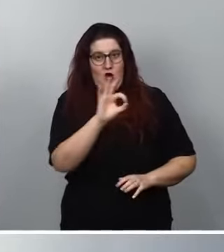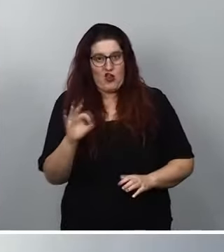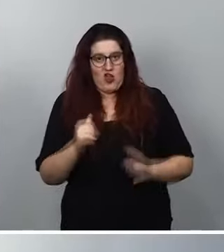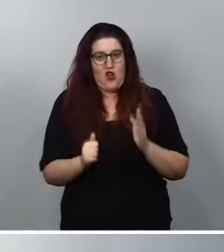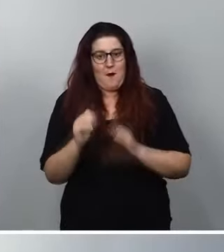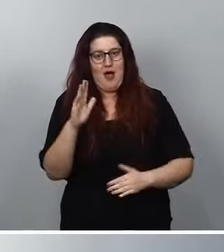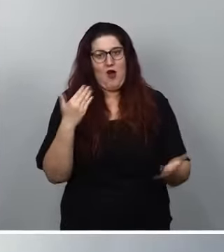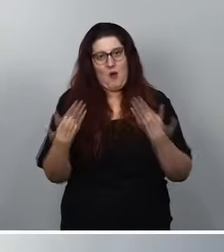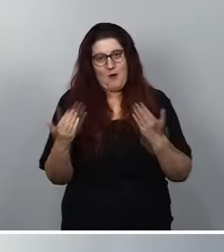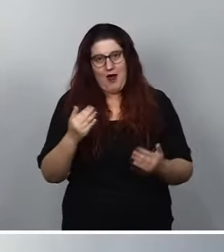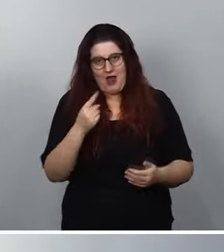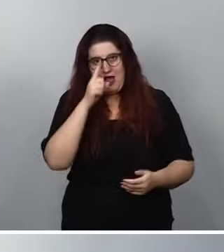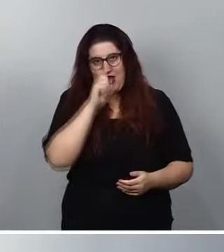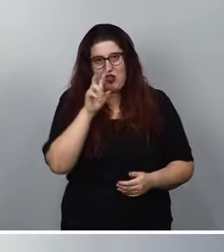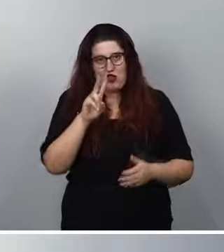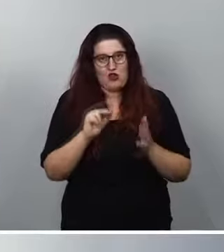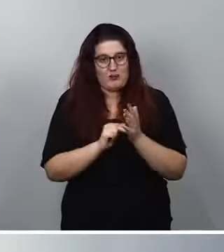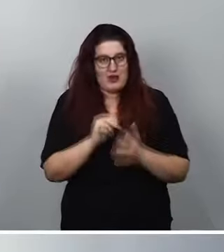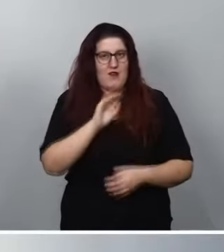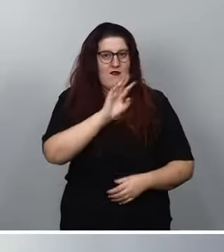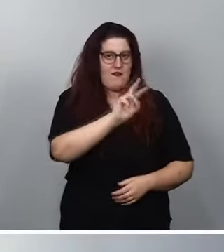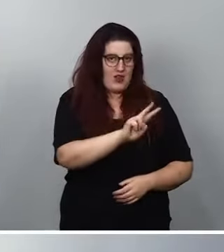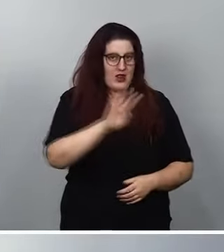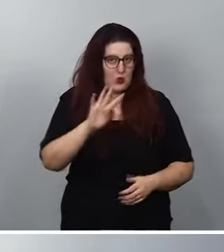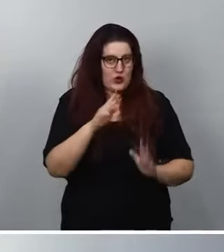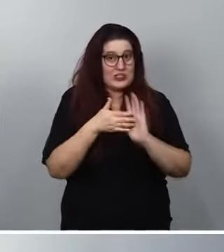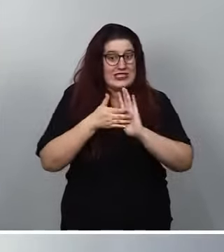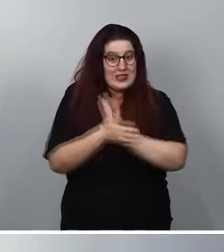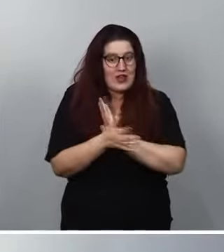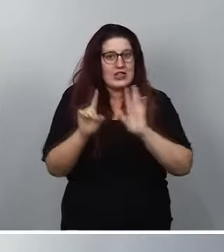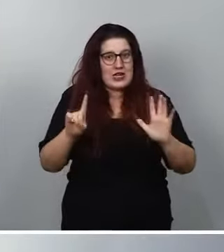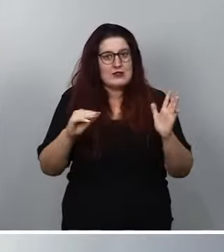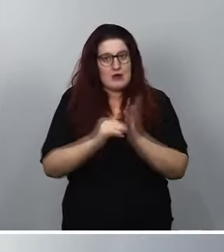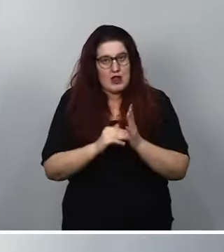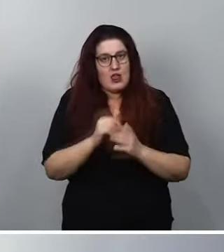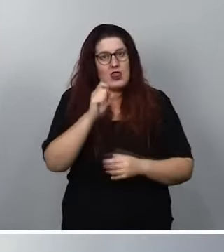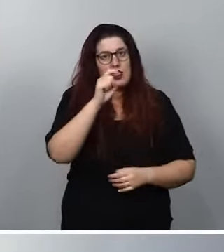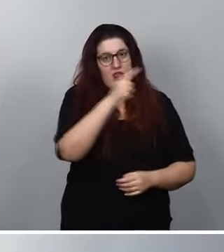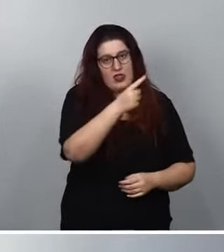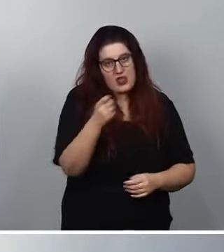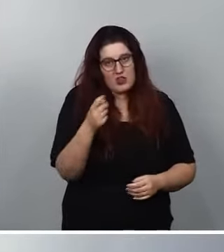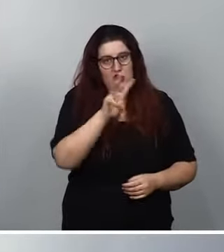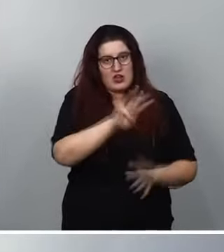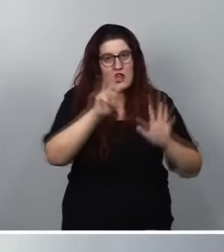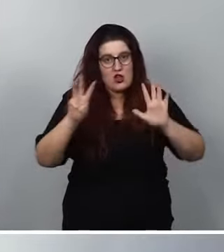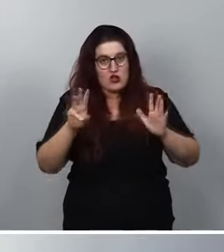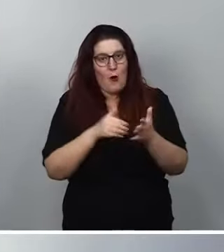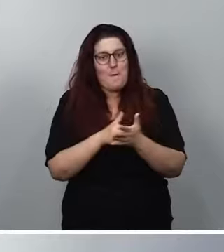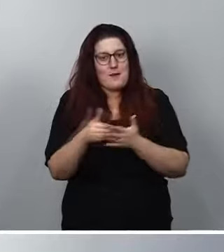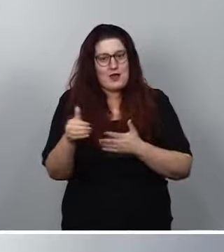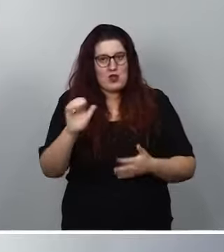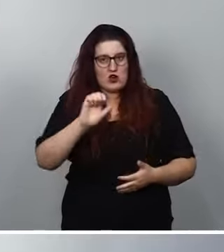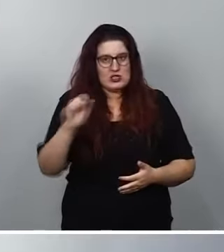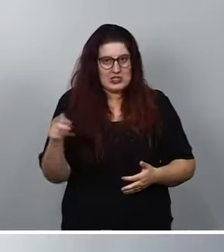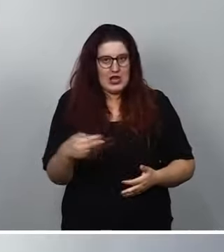que en el 2024, en concreto 6.138 millones de euros más.